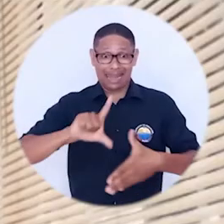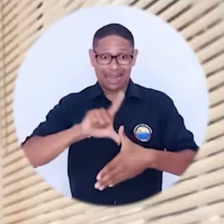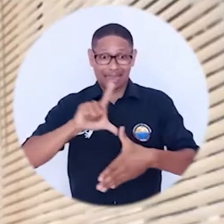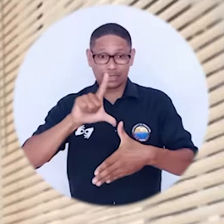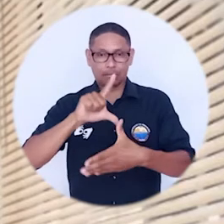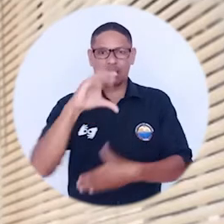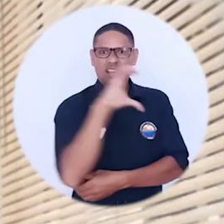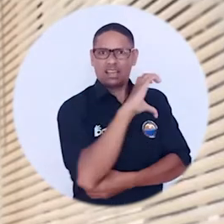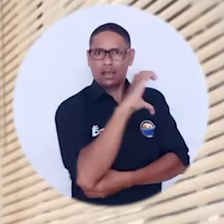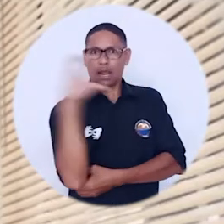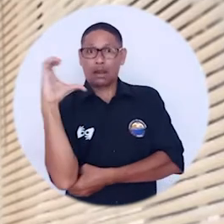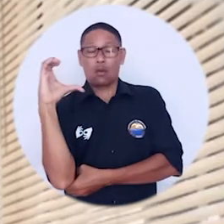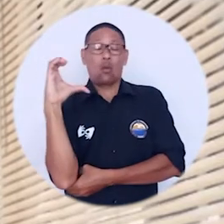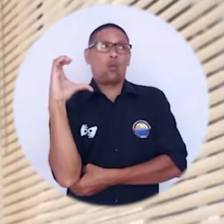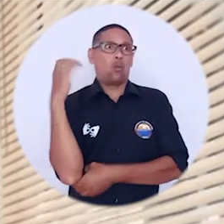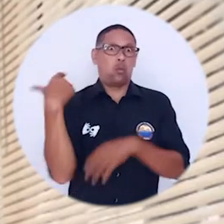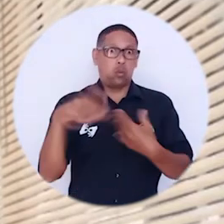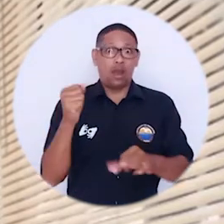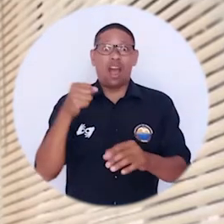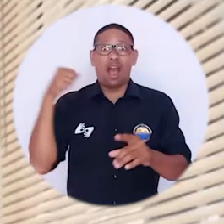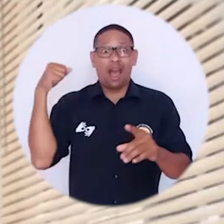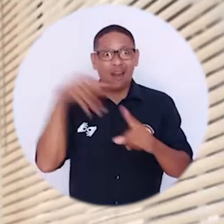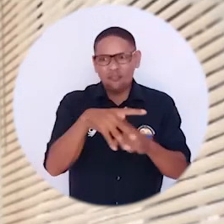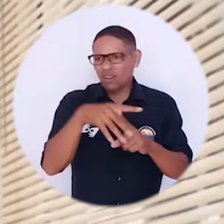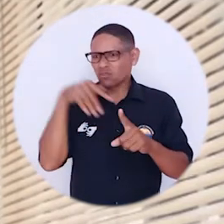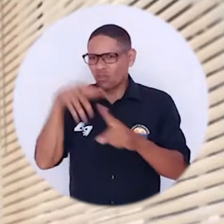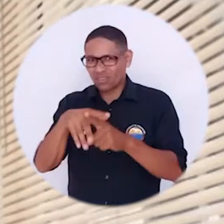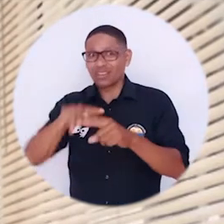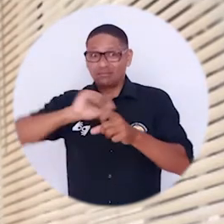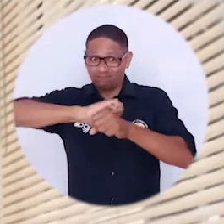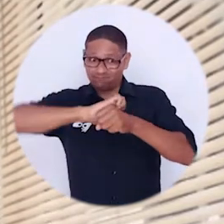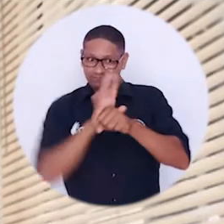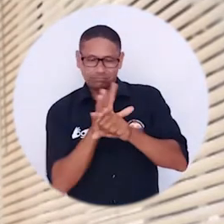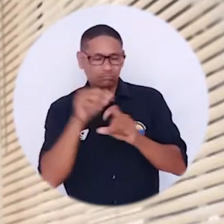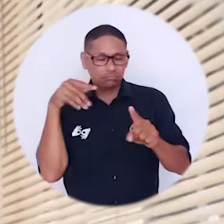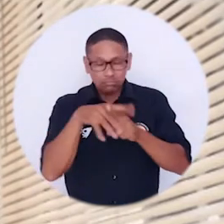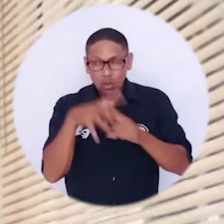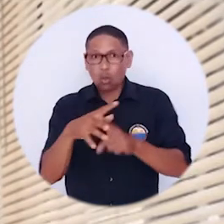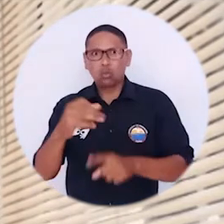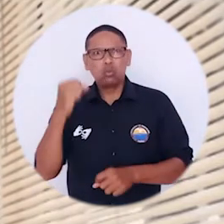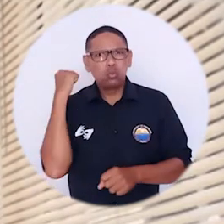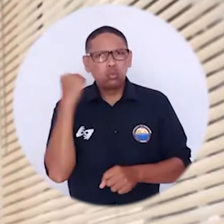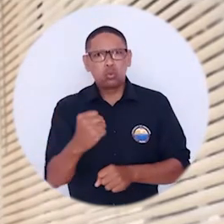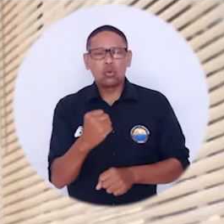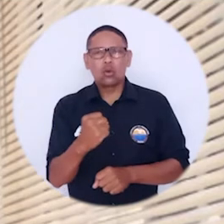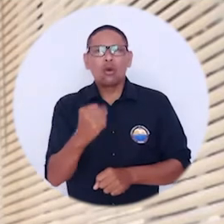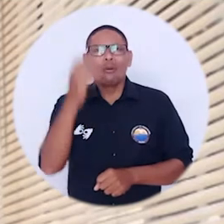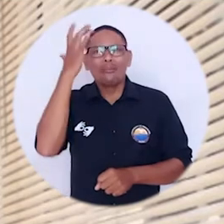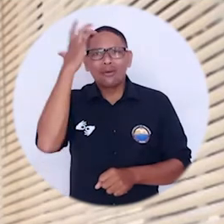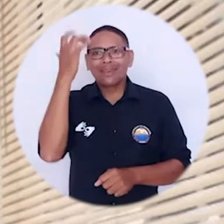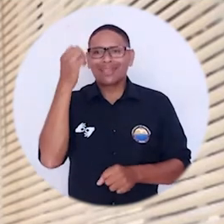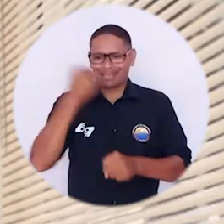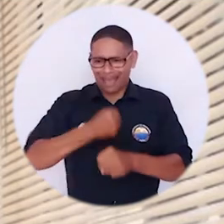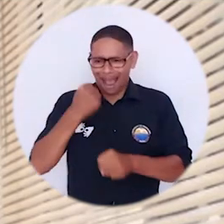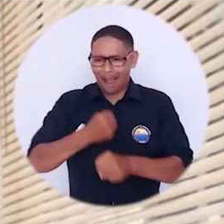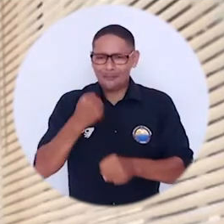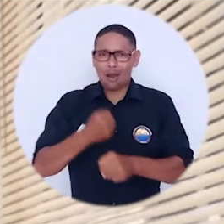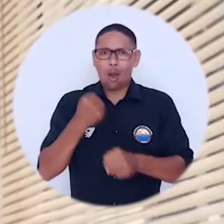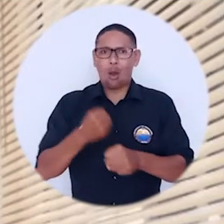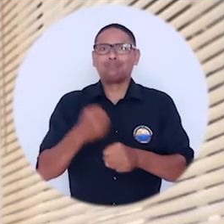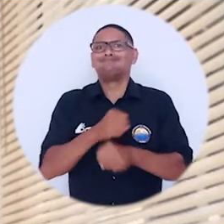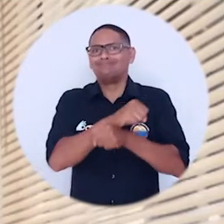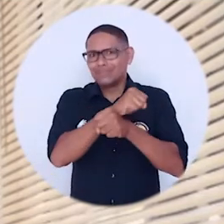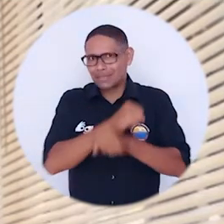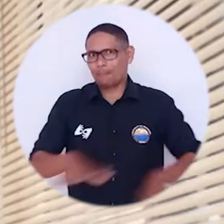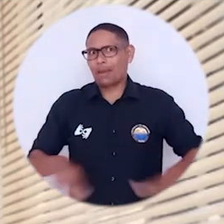Caribe es una de las regiones del mundo más afectadas en el marco de la pandemia, especialmente por la pérdida de horas de trabajo.